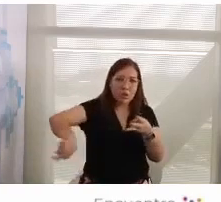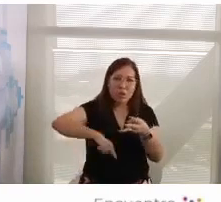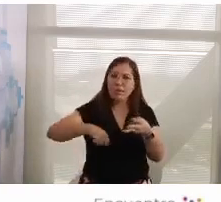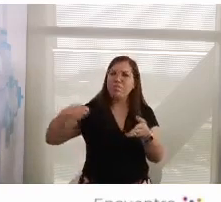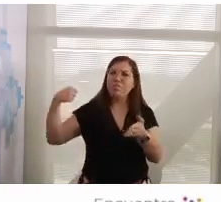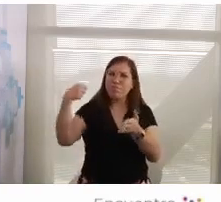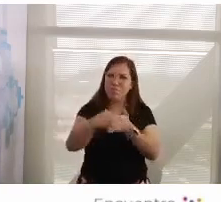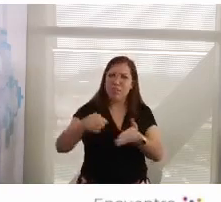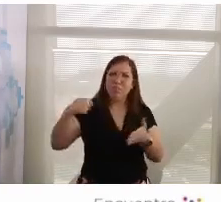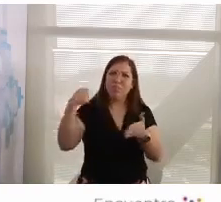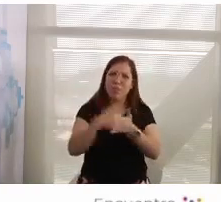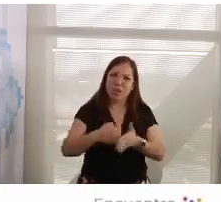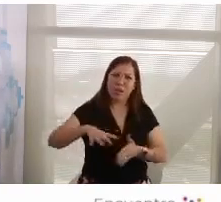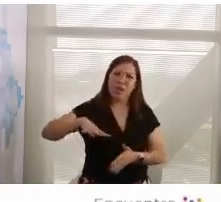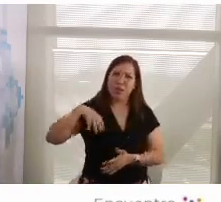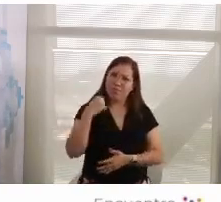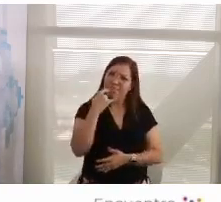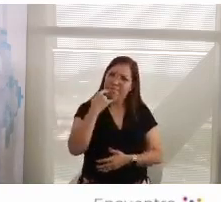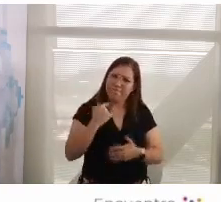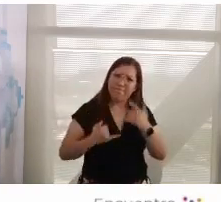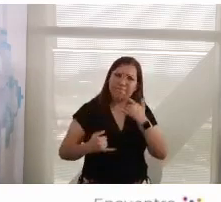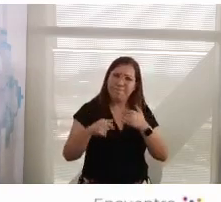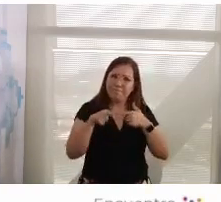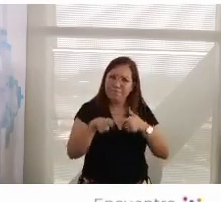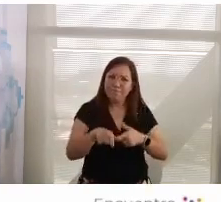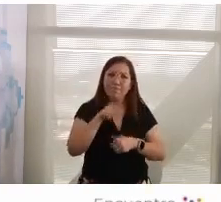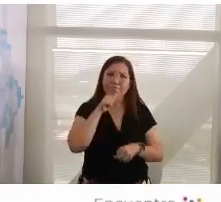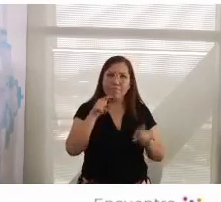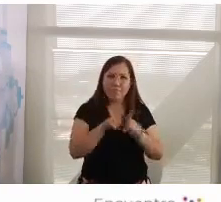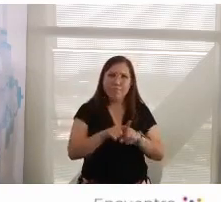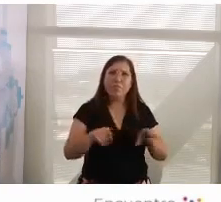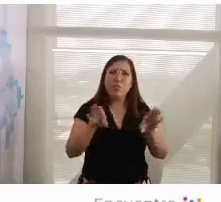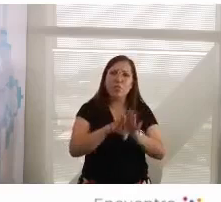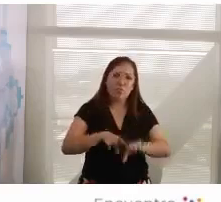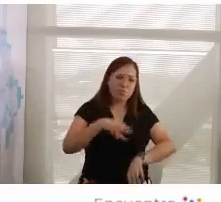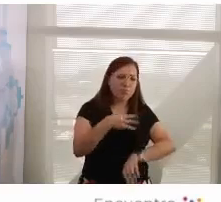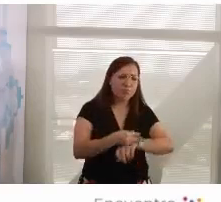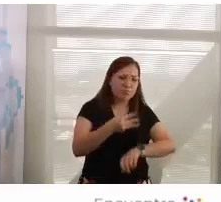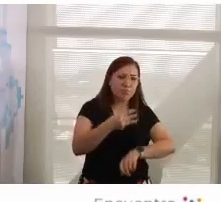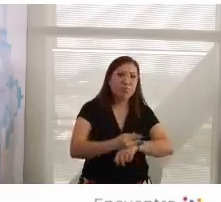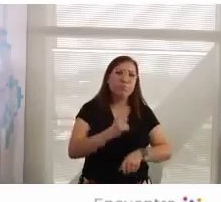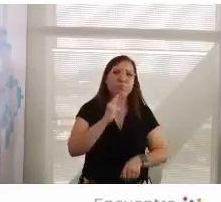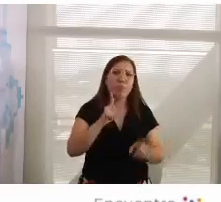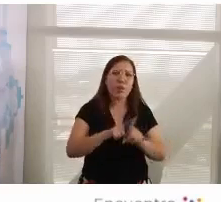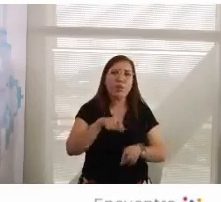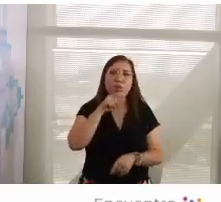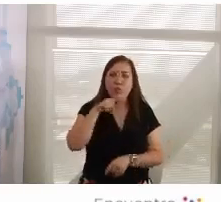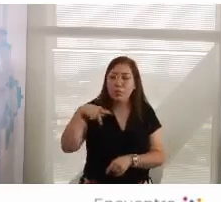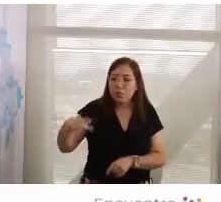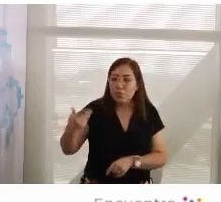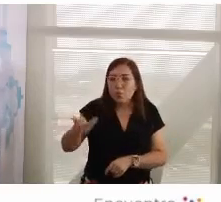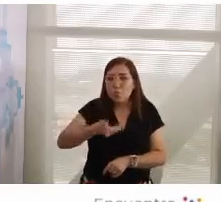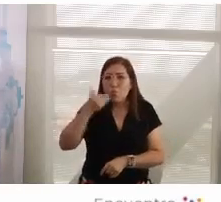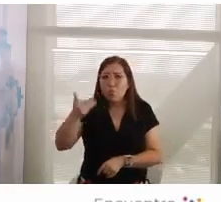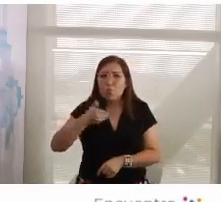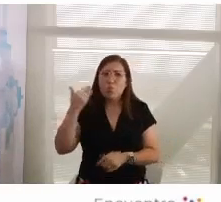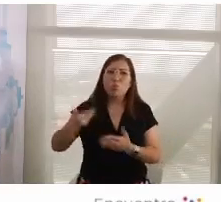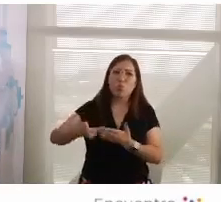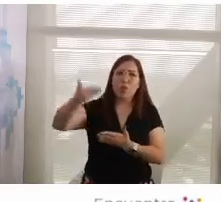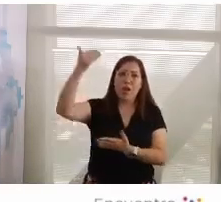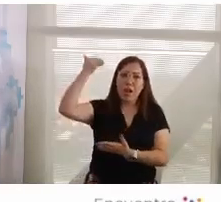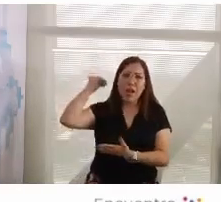a esta agenda, y una tentativa de restauração de costumbres al pasado, que